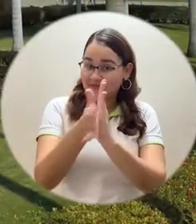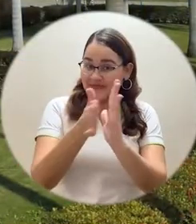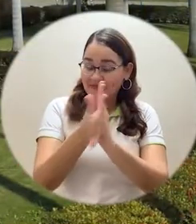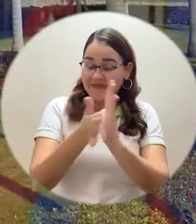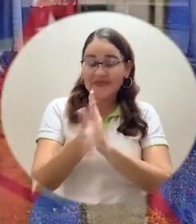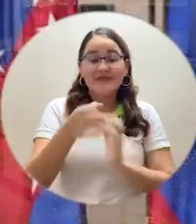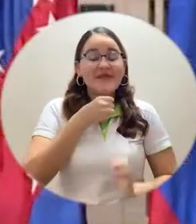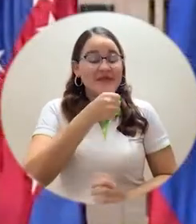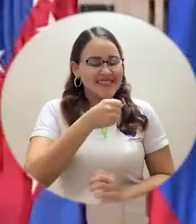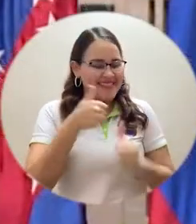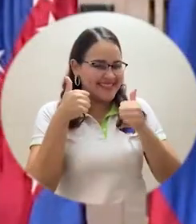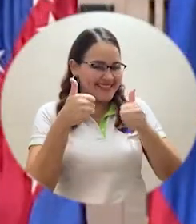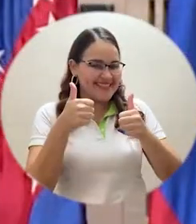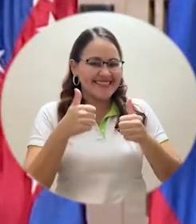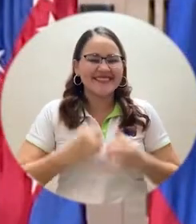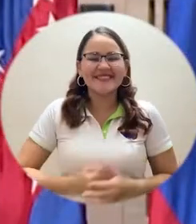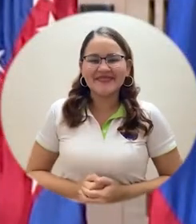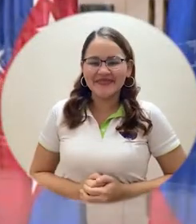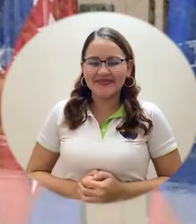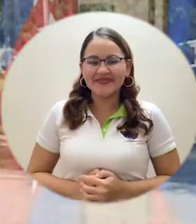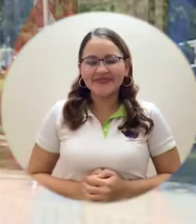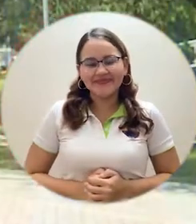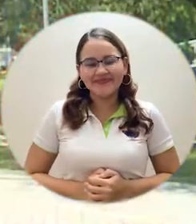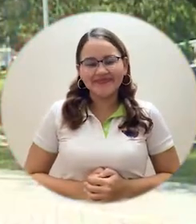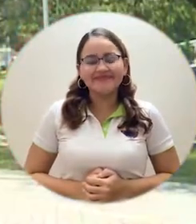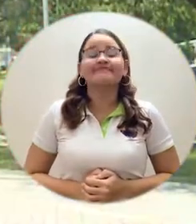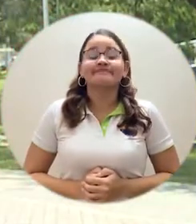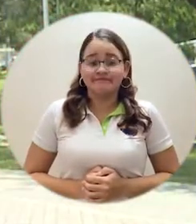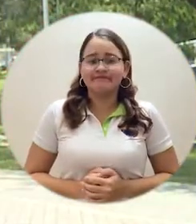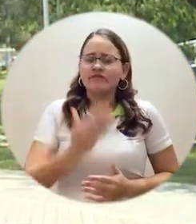Hoy quiero compartir con ustedes muy buenas noticias.